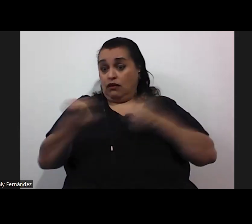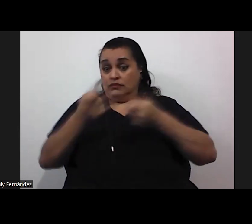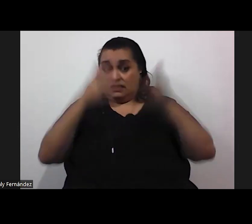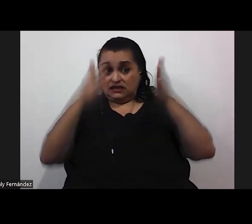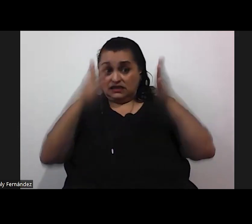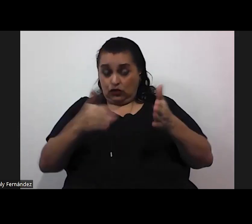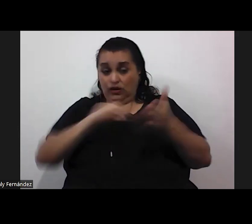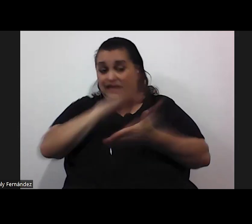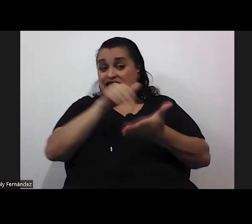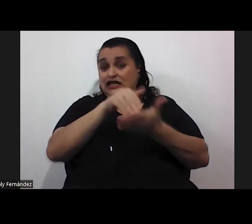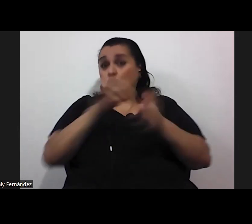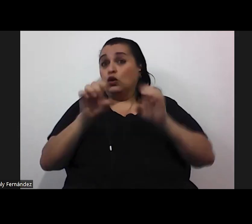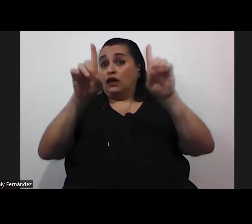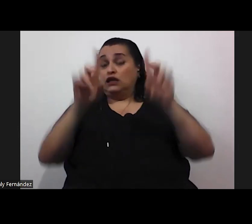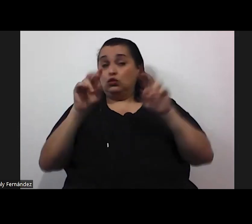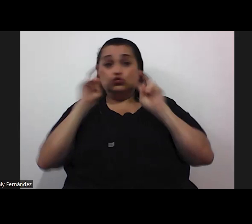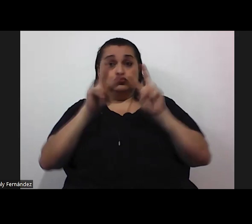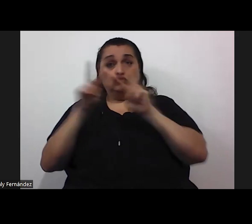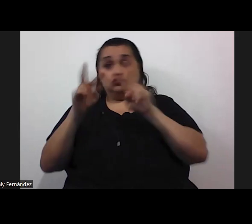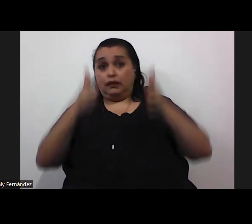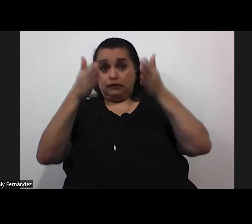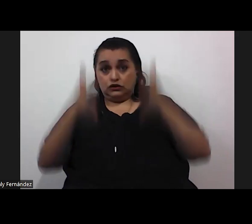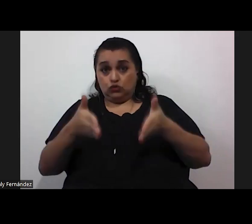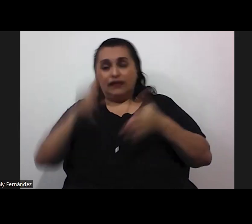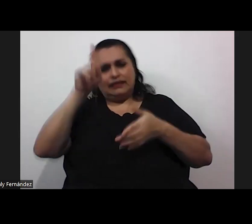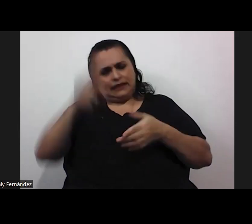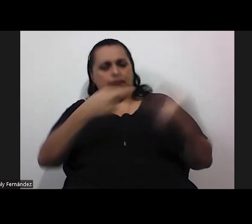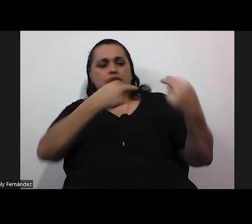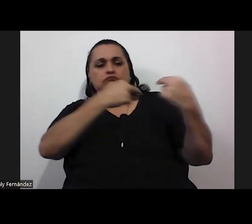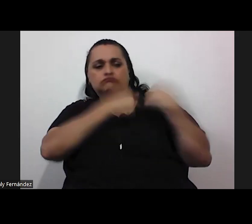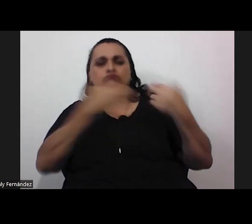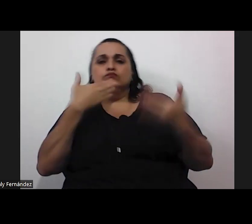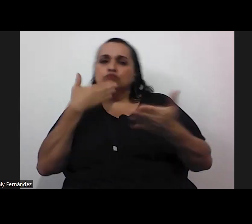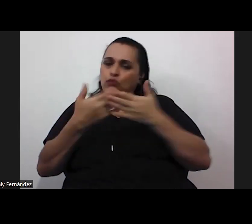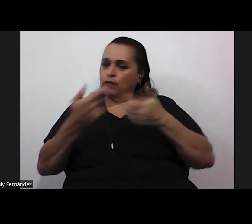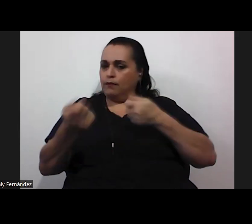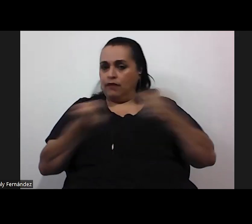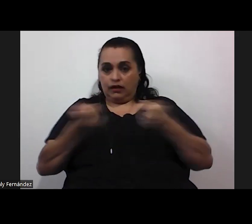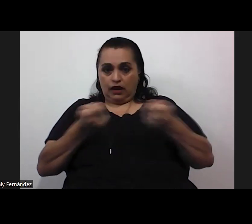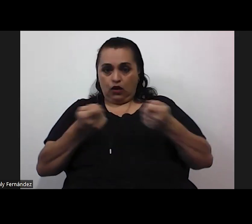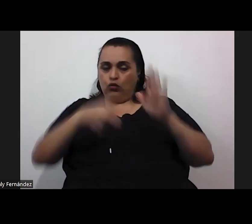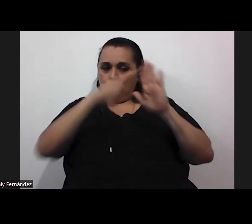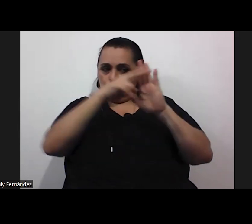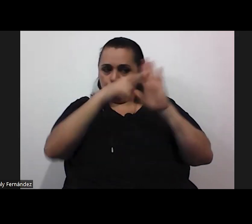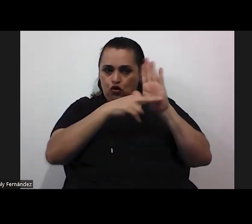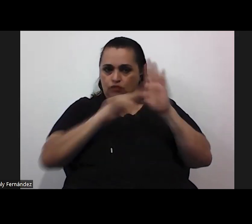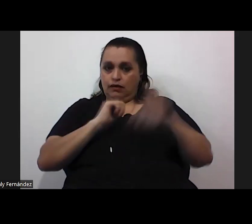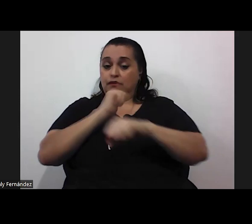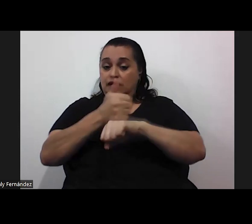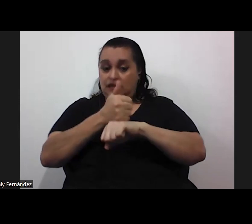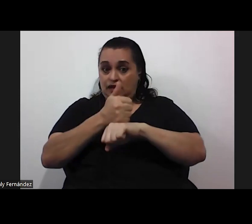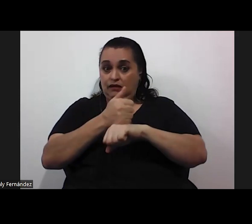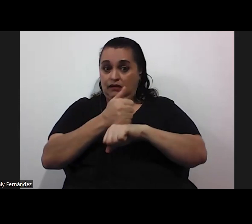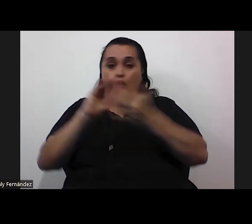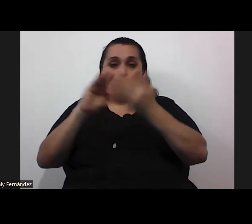defecto la persona supervisora es la encargada de velar por el buen manejo de esta norma implementada a la comunidad educativa